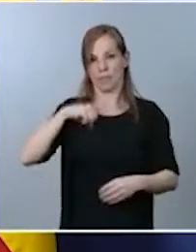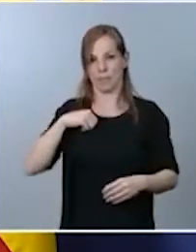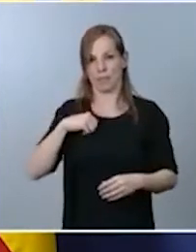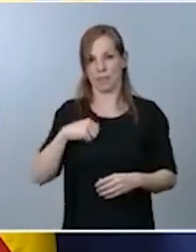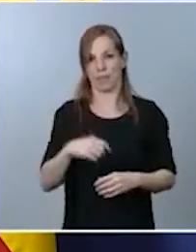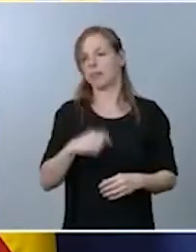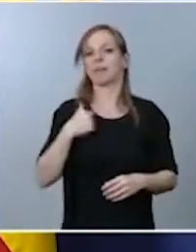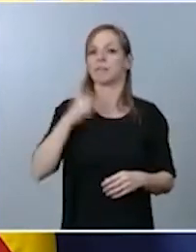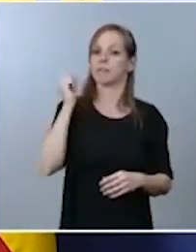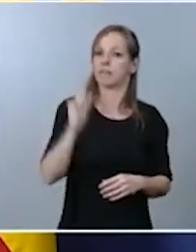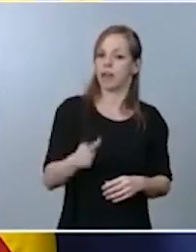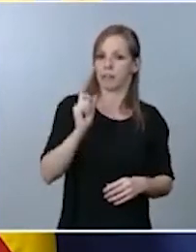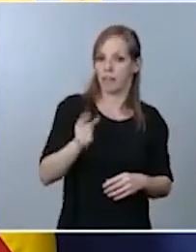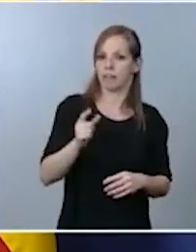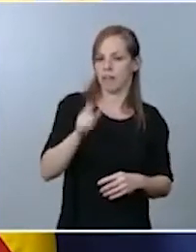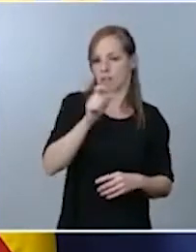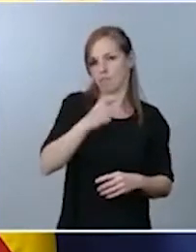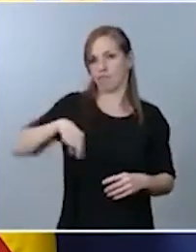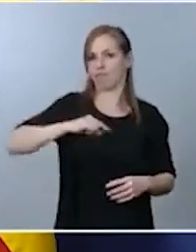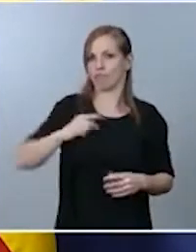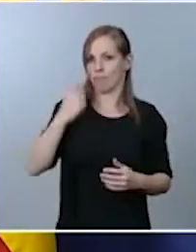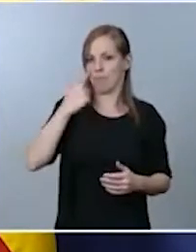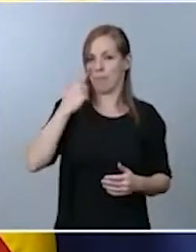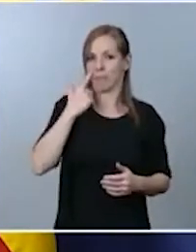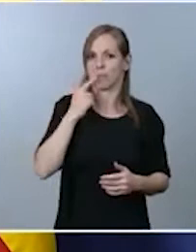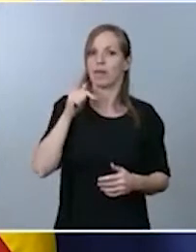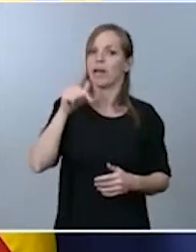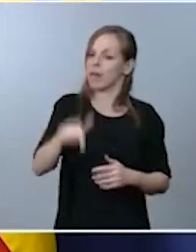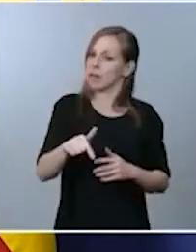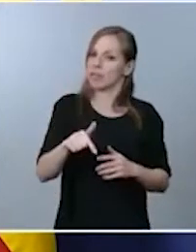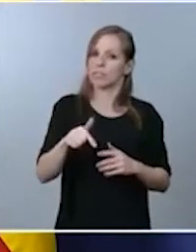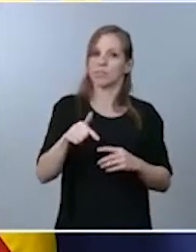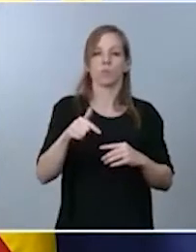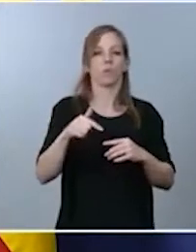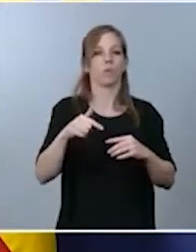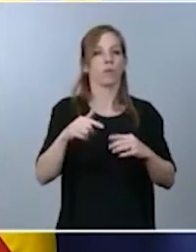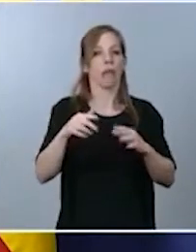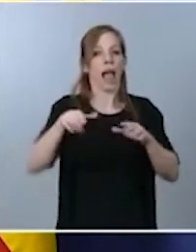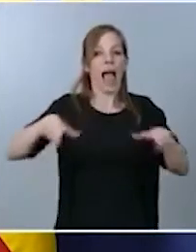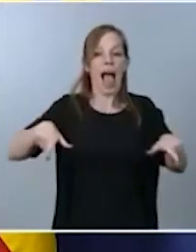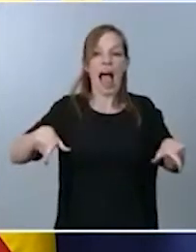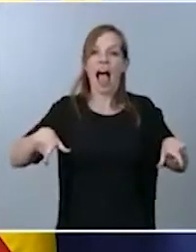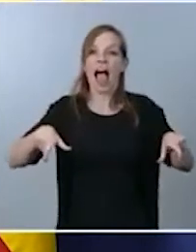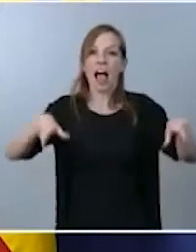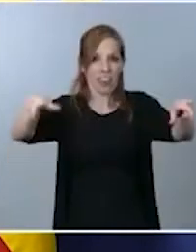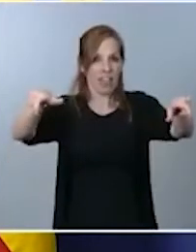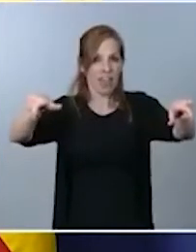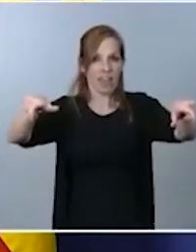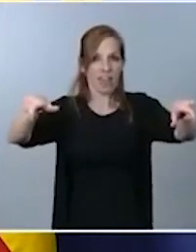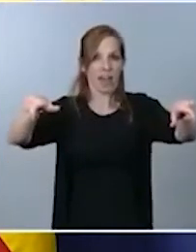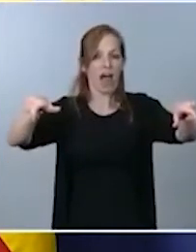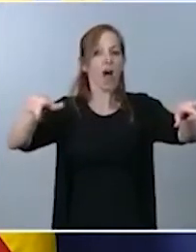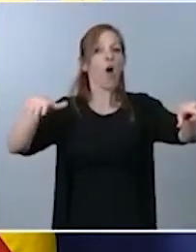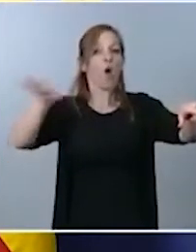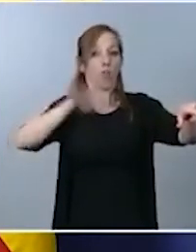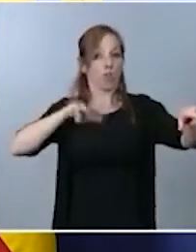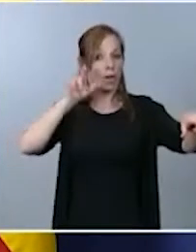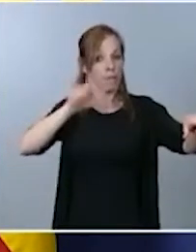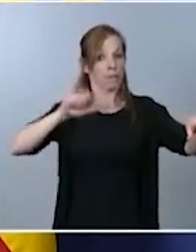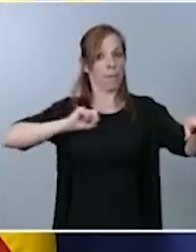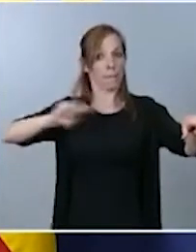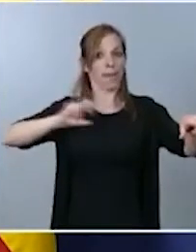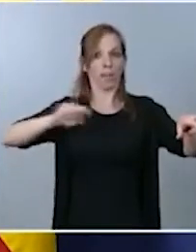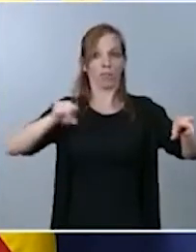ciudades y que tendrán prohibida su circulación por las aceras y por las zonas peatonales en todo el territorio